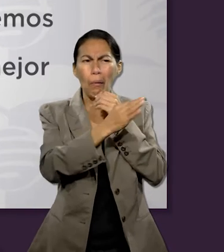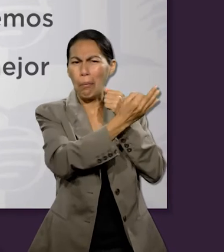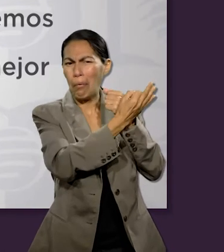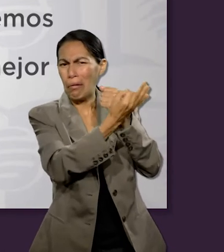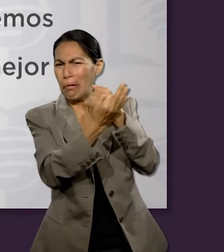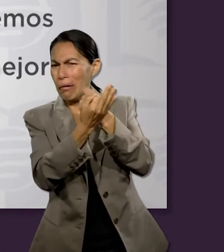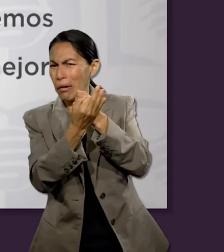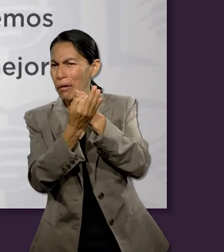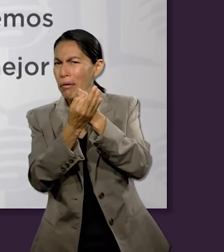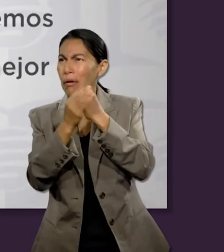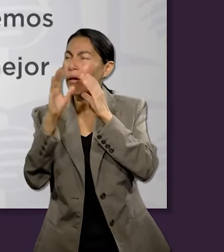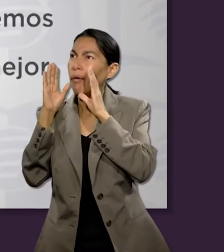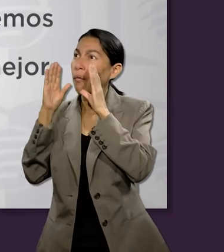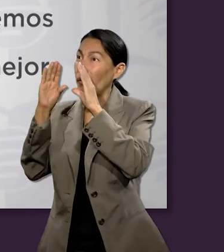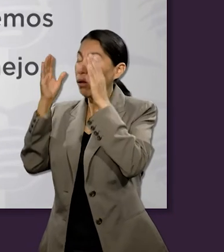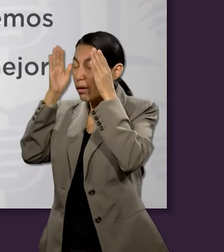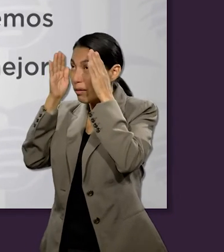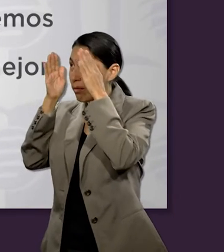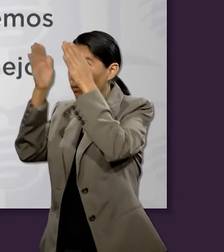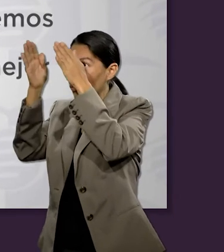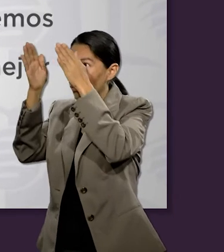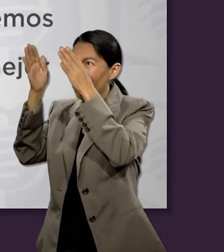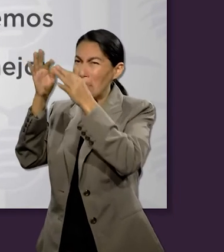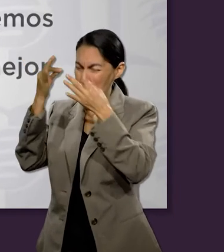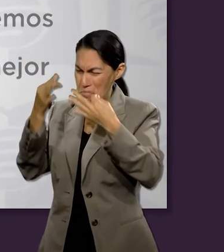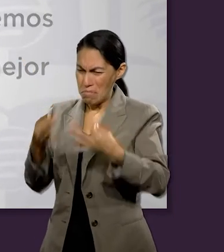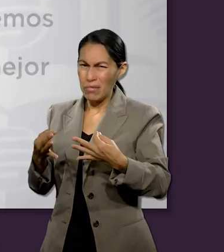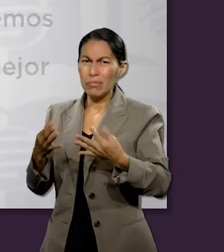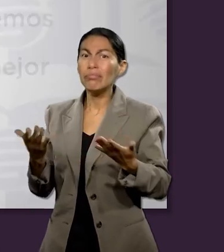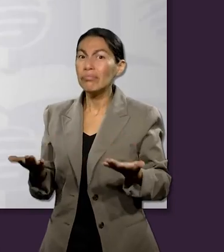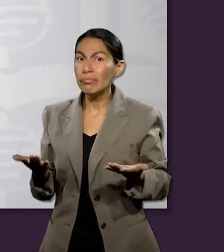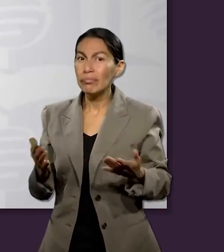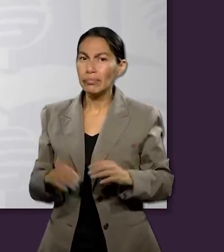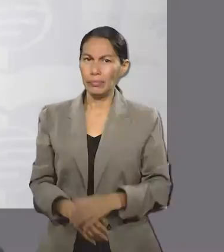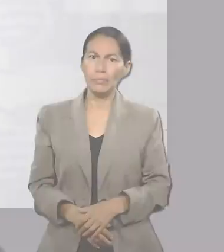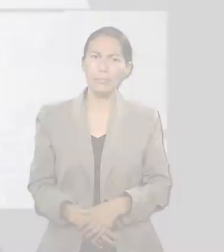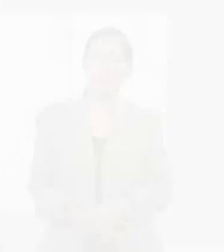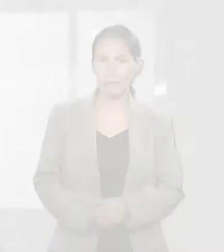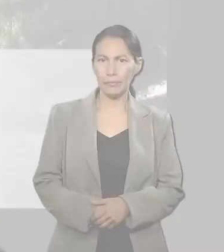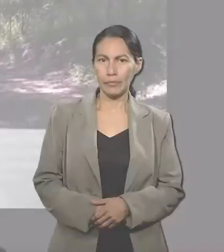podemos protegerlos y cultivarlos de la mejor forma?